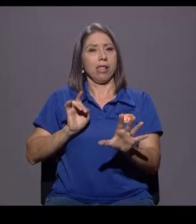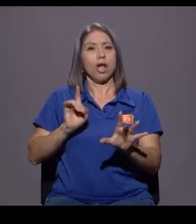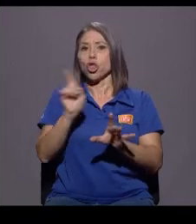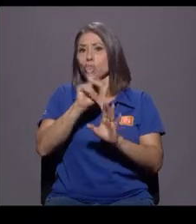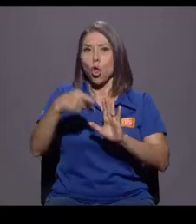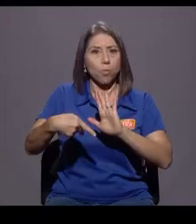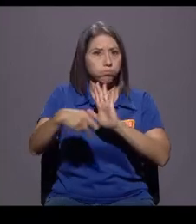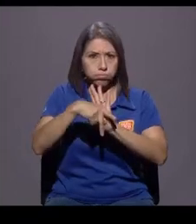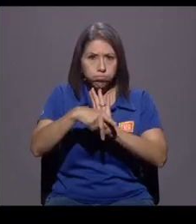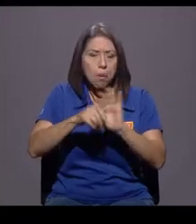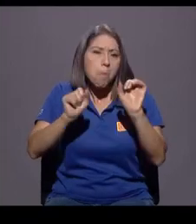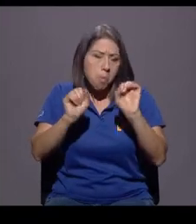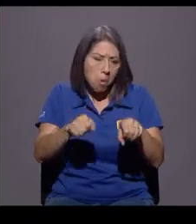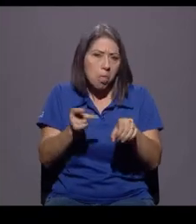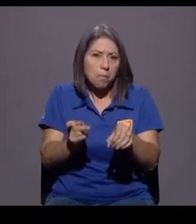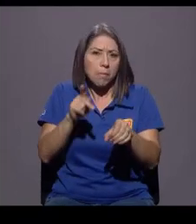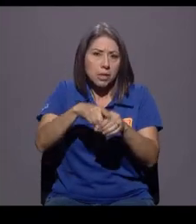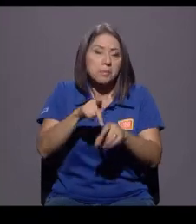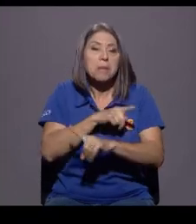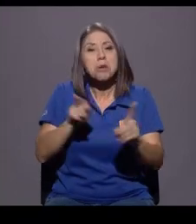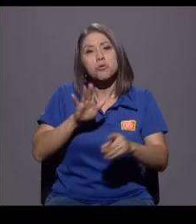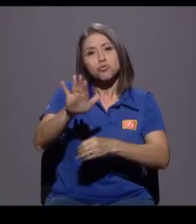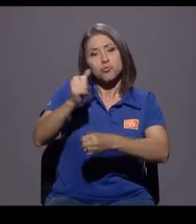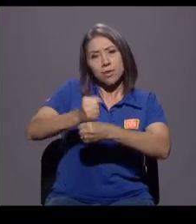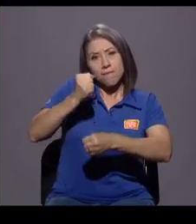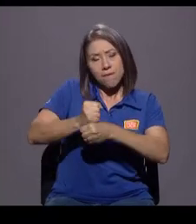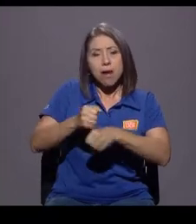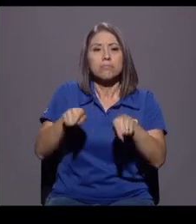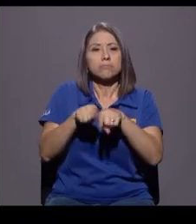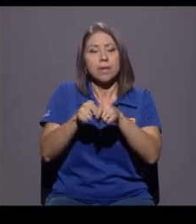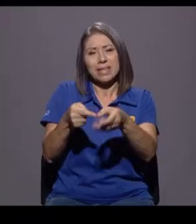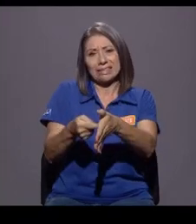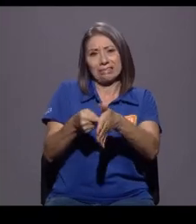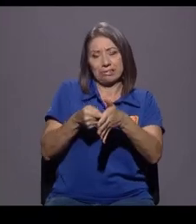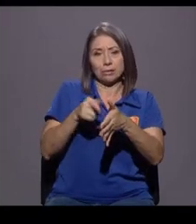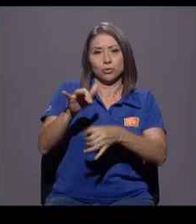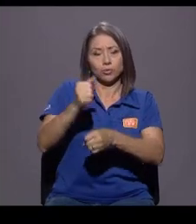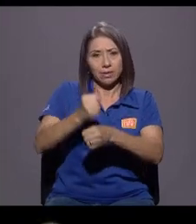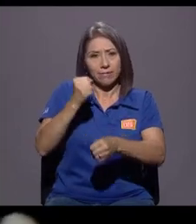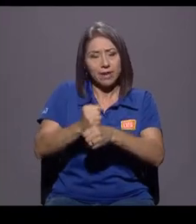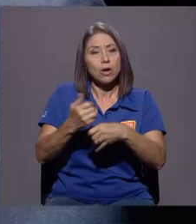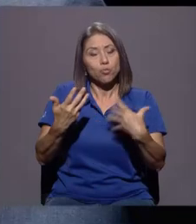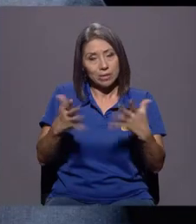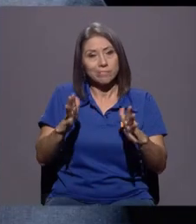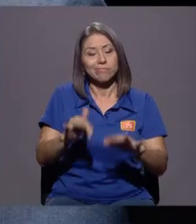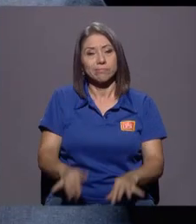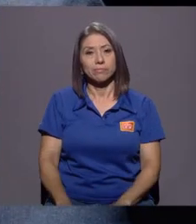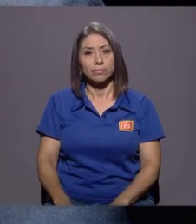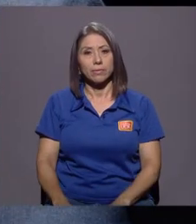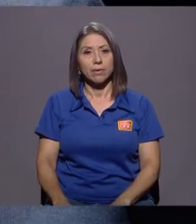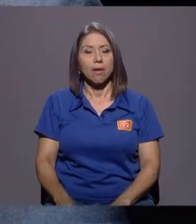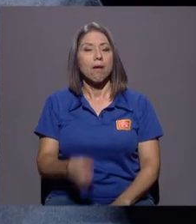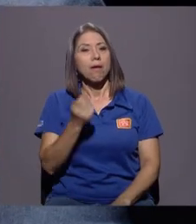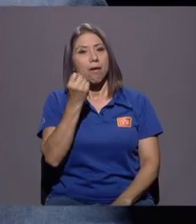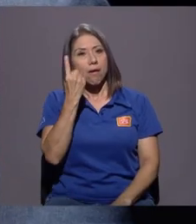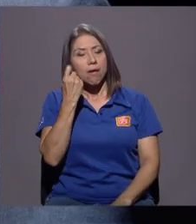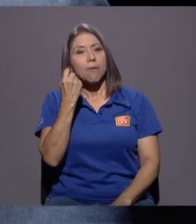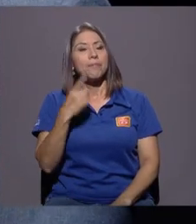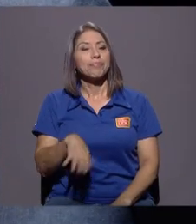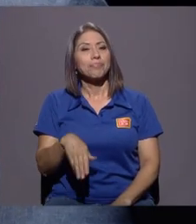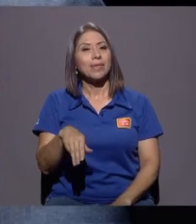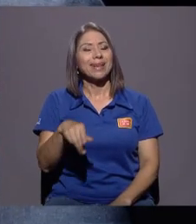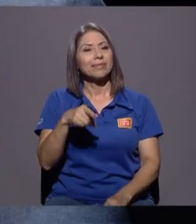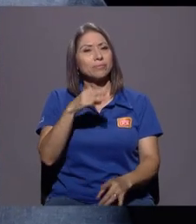digamos, y podría participar en coalición, sin embargo, por su trabajo y lo demandante de su trabajo pues ha decidido alejarse. Entiendo. La misión de